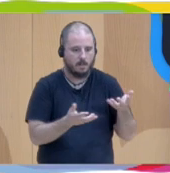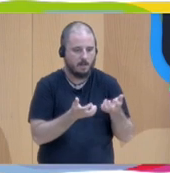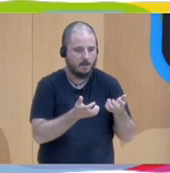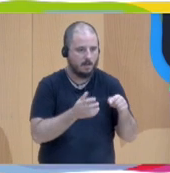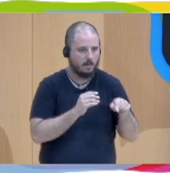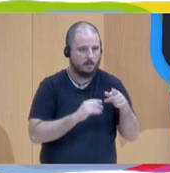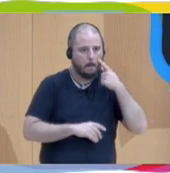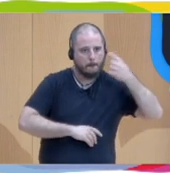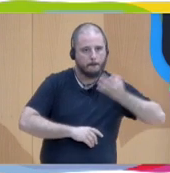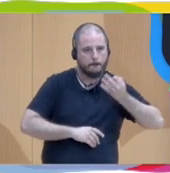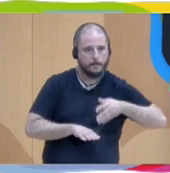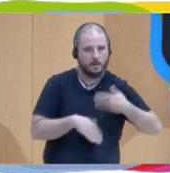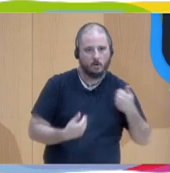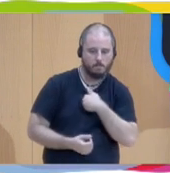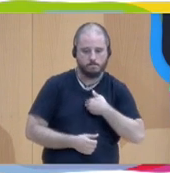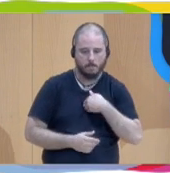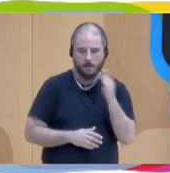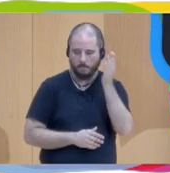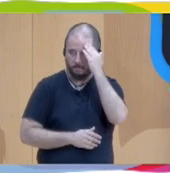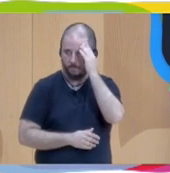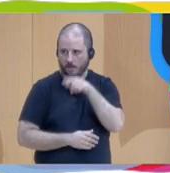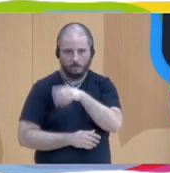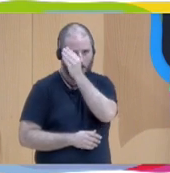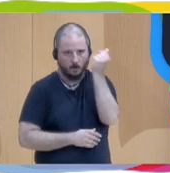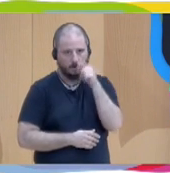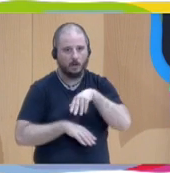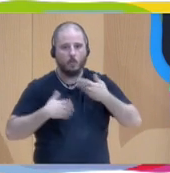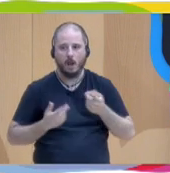de una función primaria, que es la prevención.